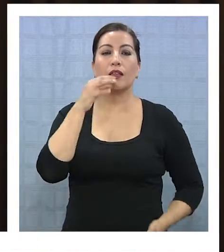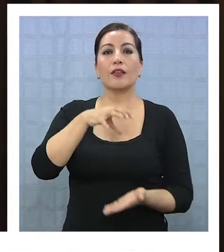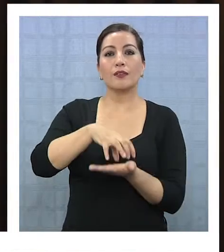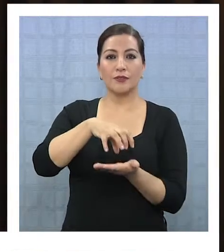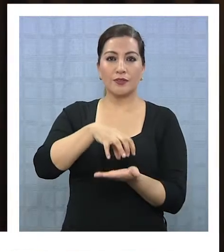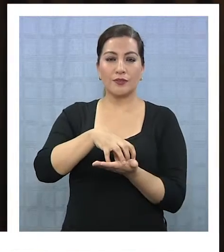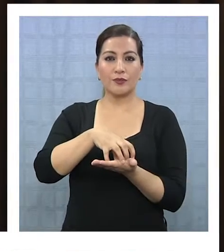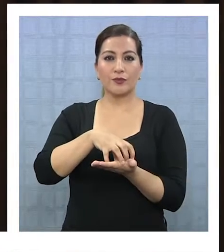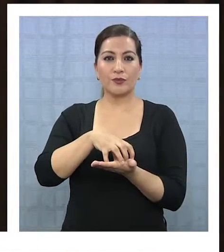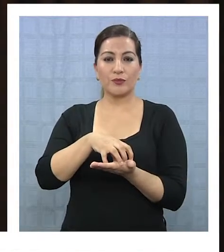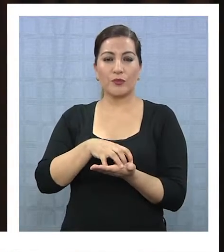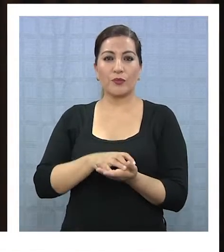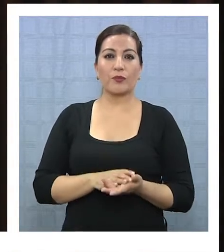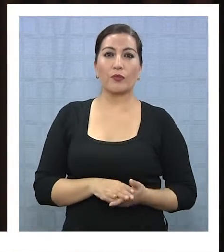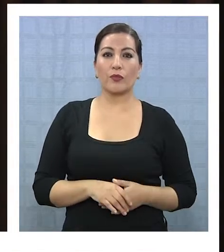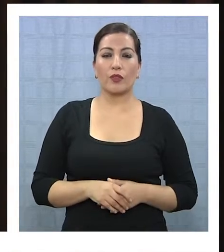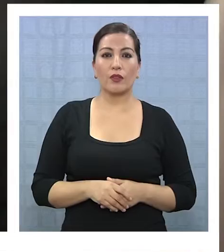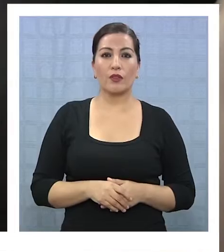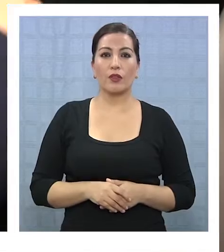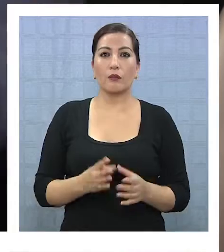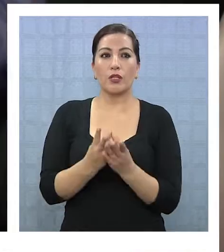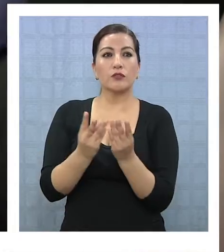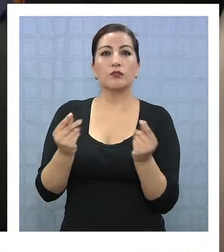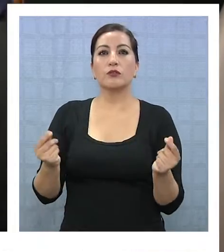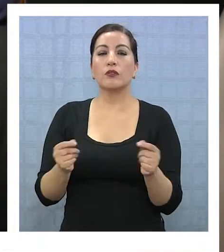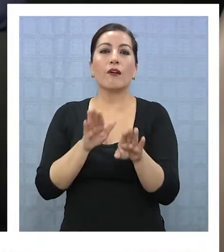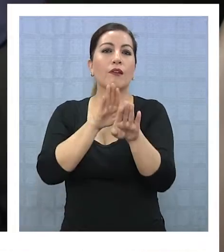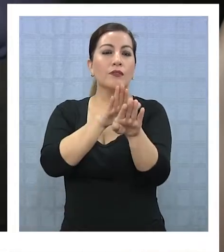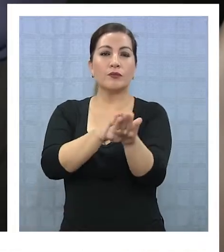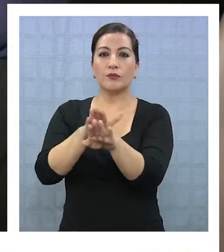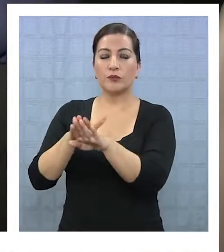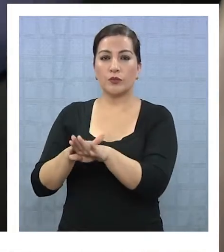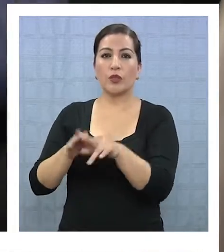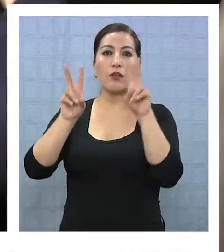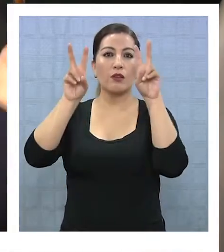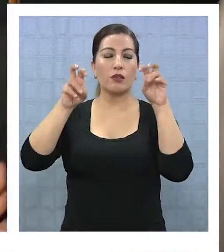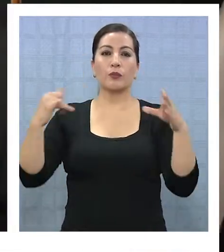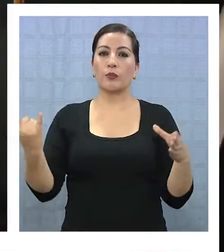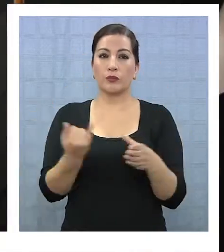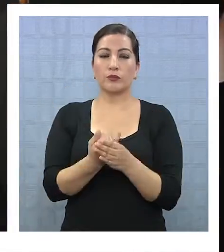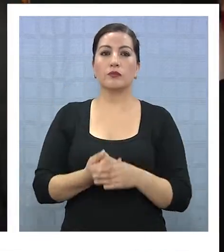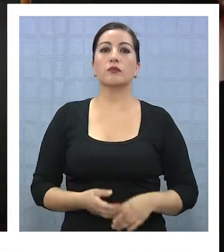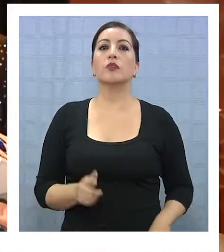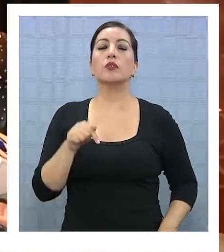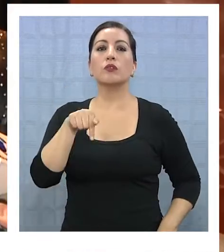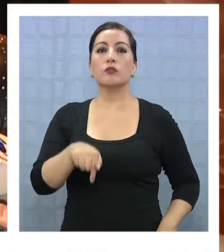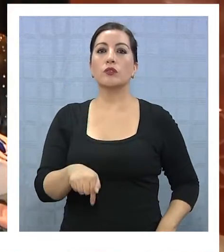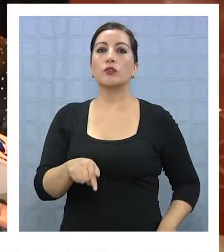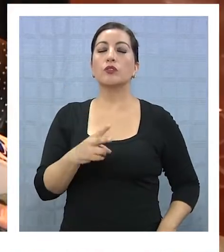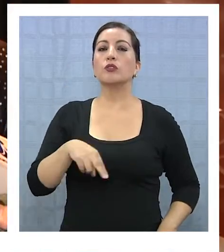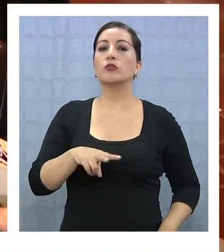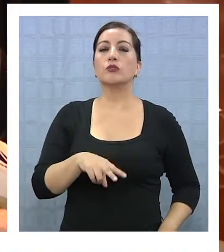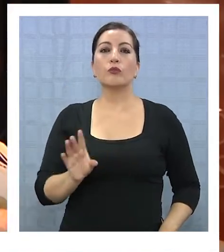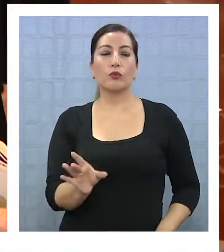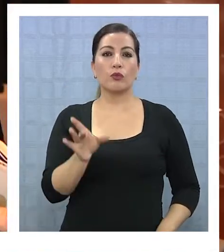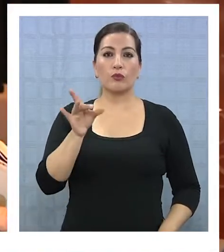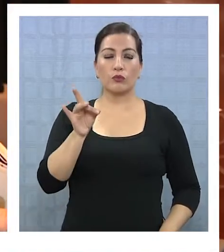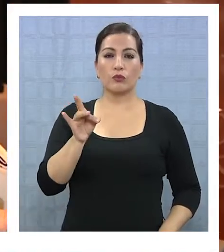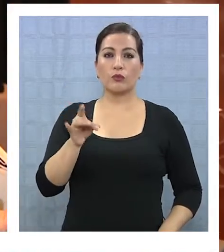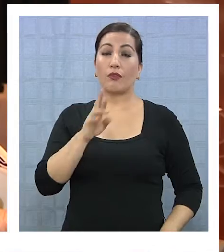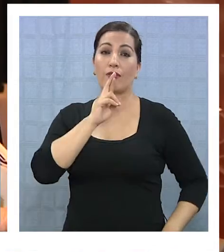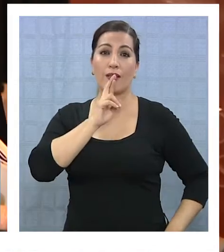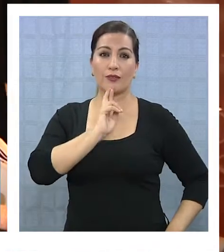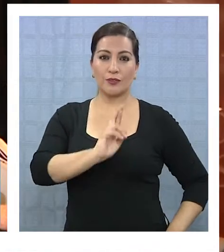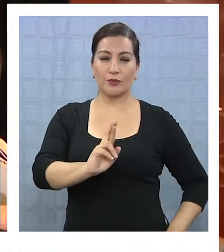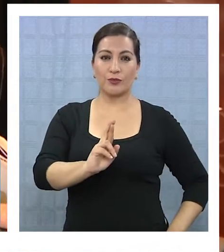región para poder resolver, aportar a los temas de inclusión. Hoy en día podemos dar cuenta, a través de los